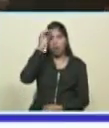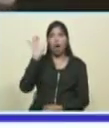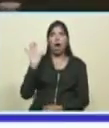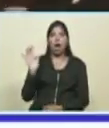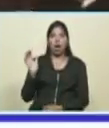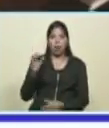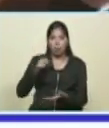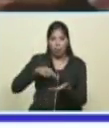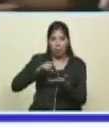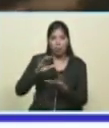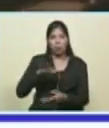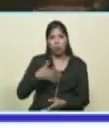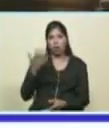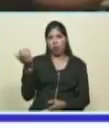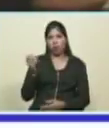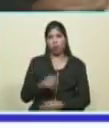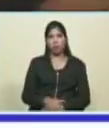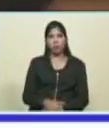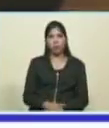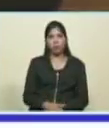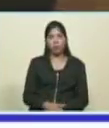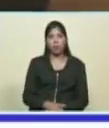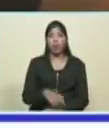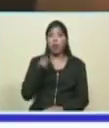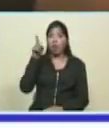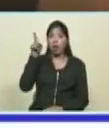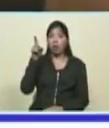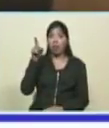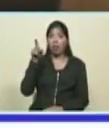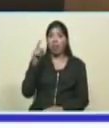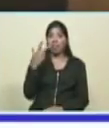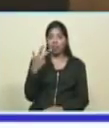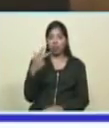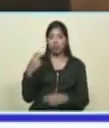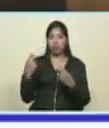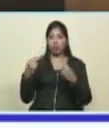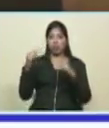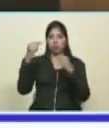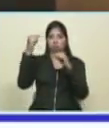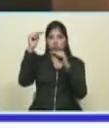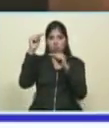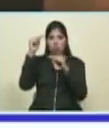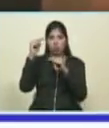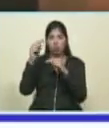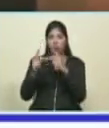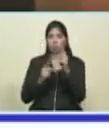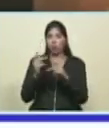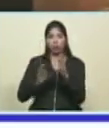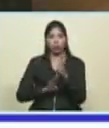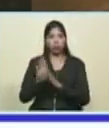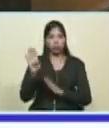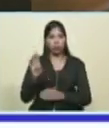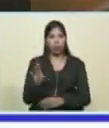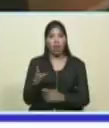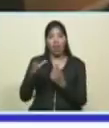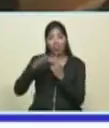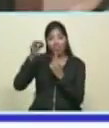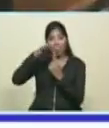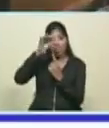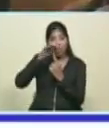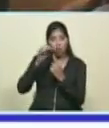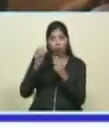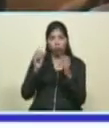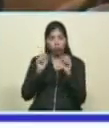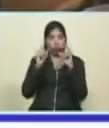¿se dan cuenta? ellos tienen tres niveles de producción pero el que más me impresionó es que han logrado producir trigo en el